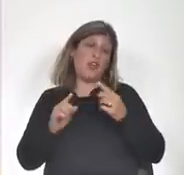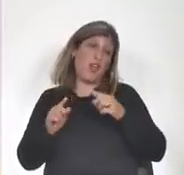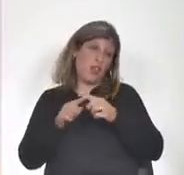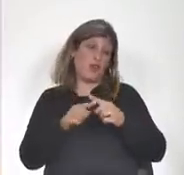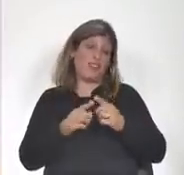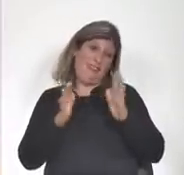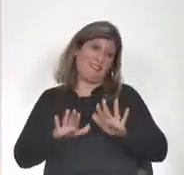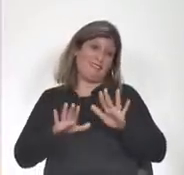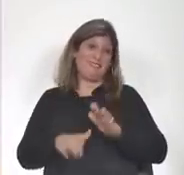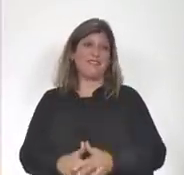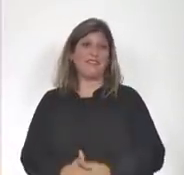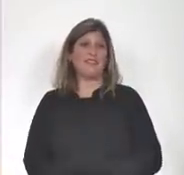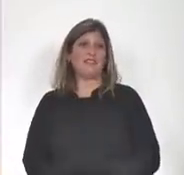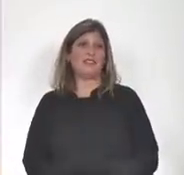así